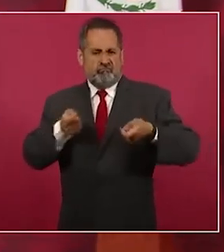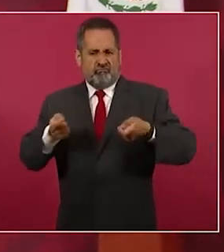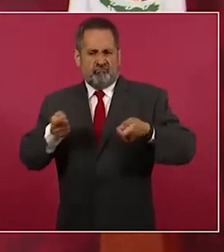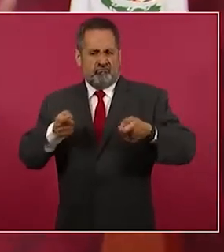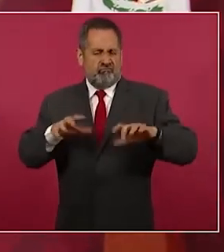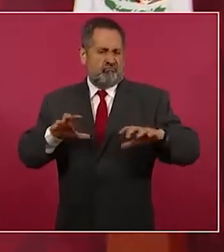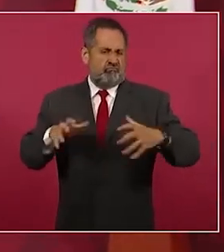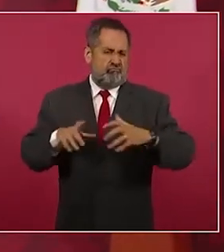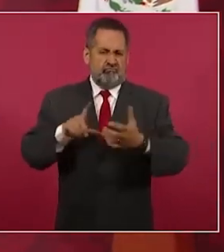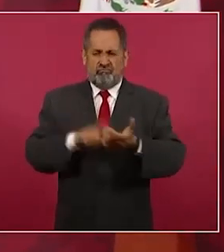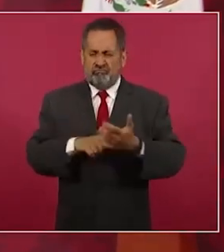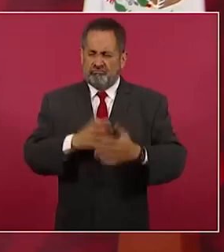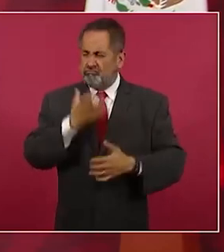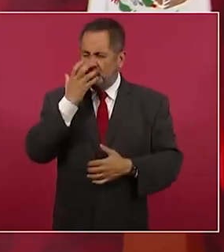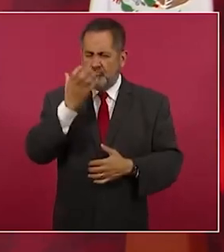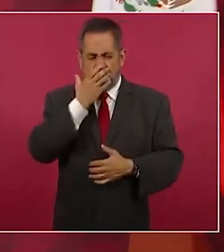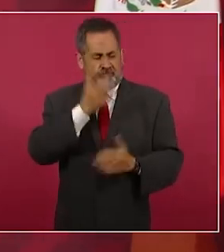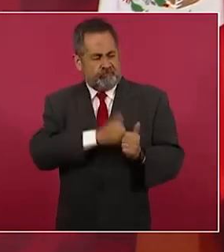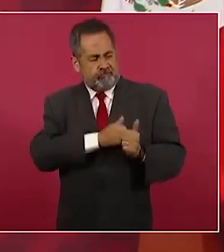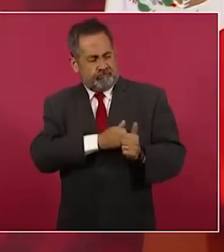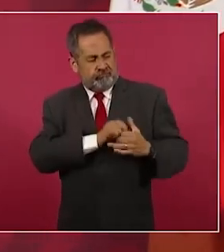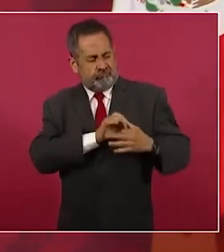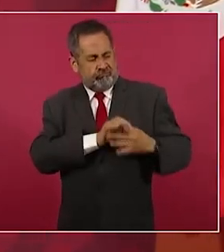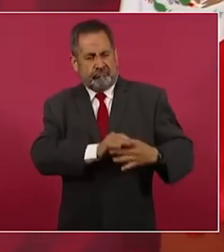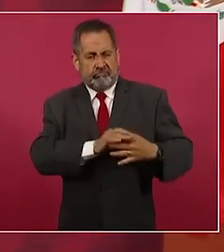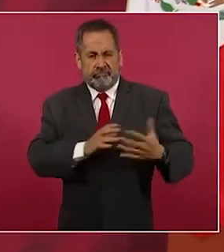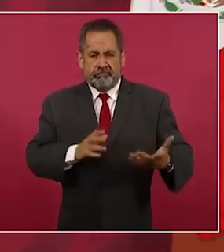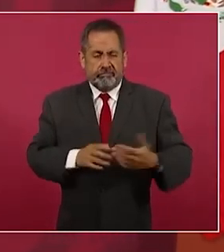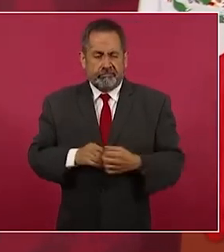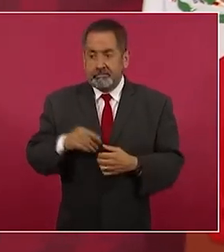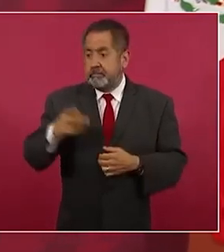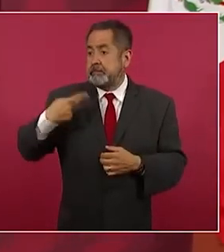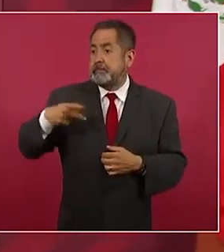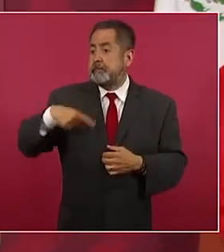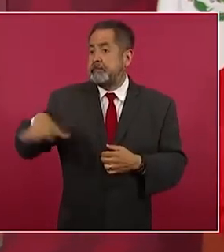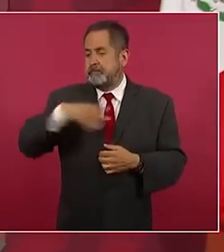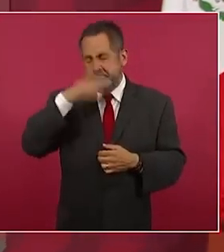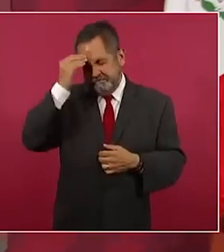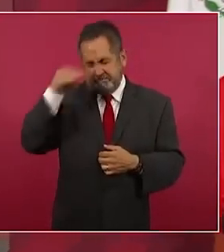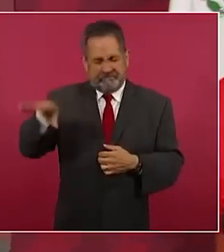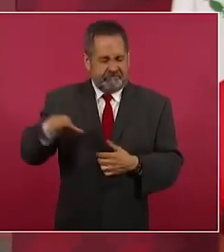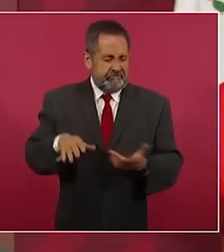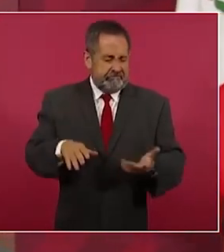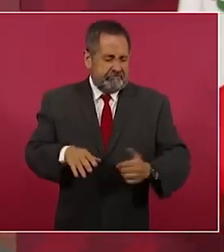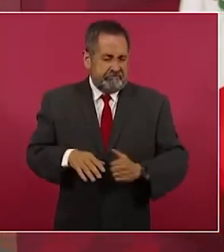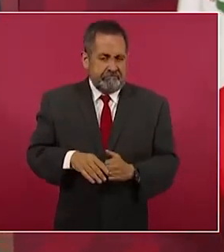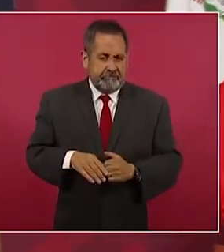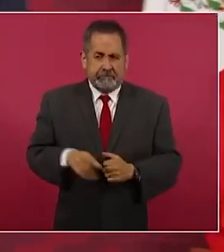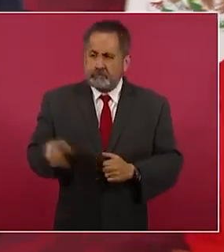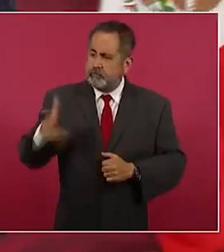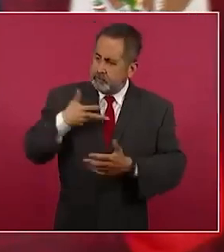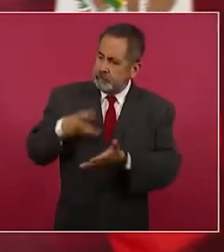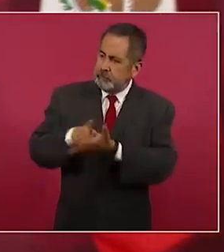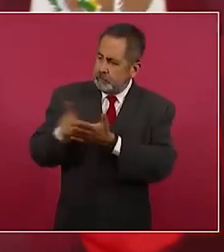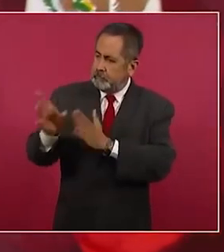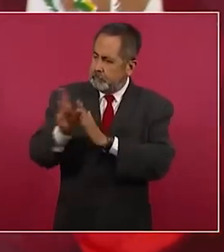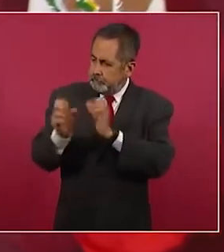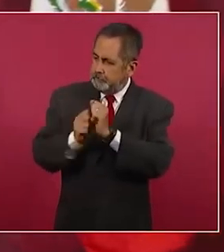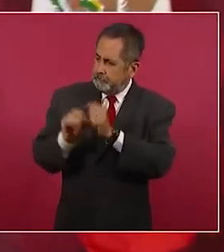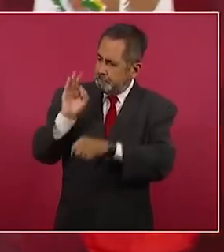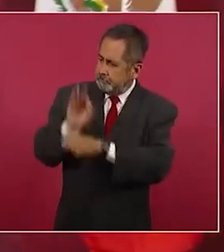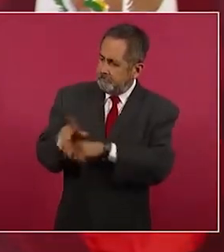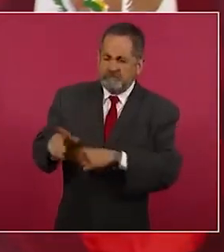del conservadurismo, se olvidaron del derecho constitucional,